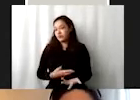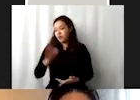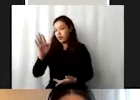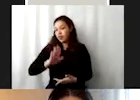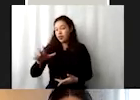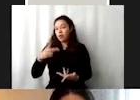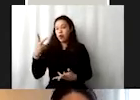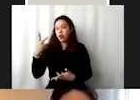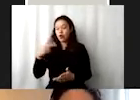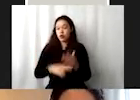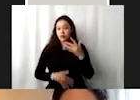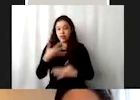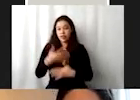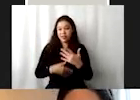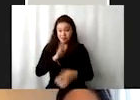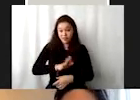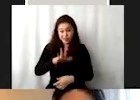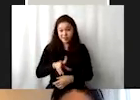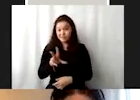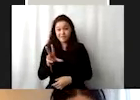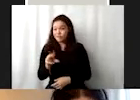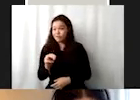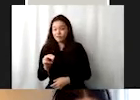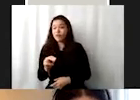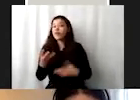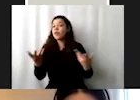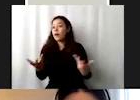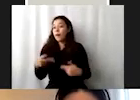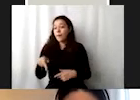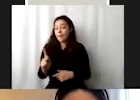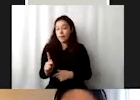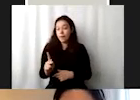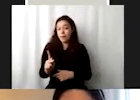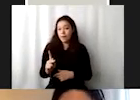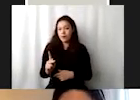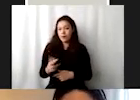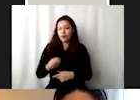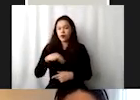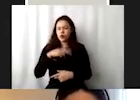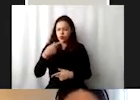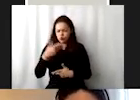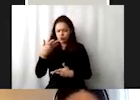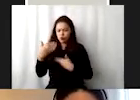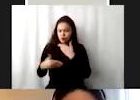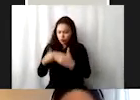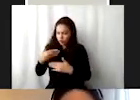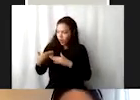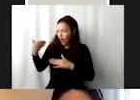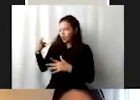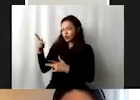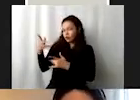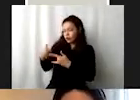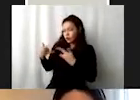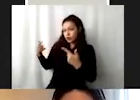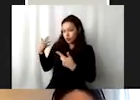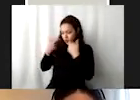2015, pero cuando vemos sus procesos, sus antecedentes, pues,